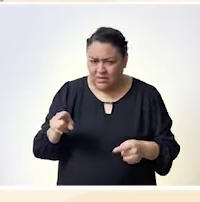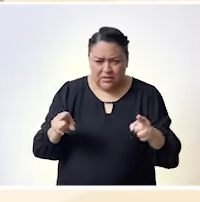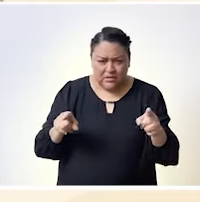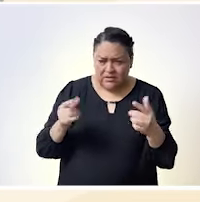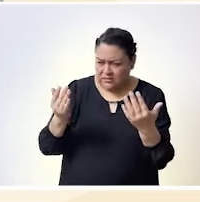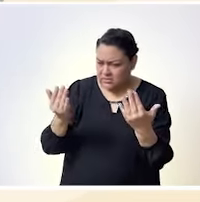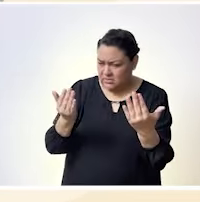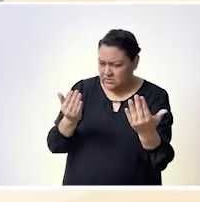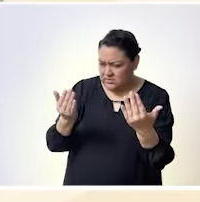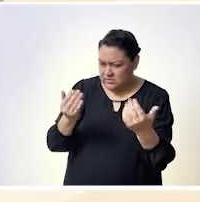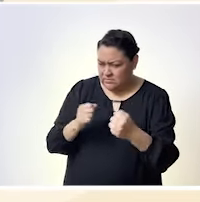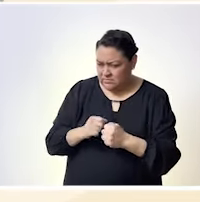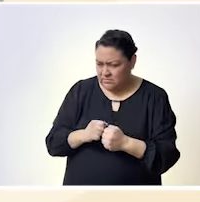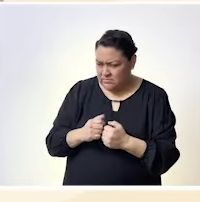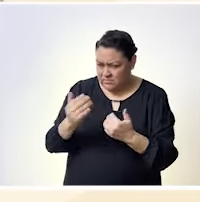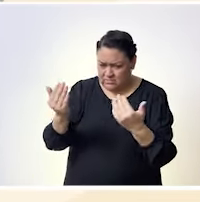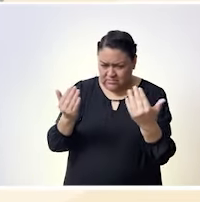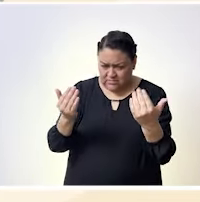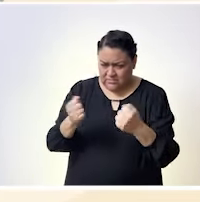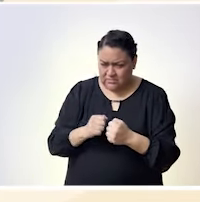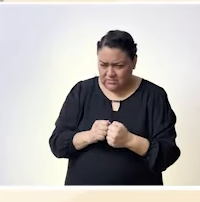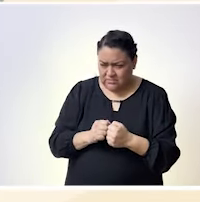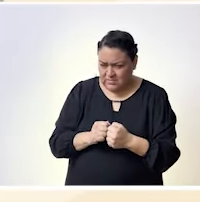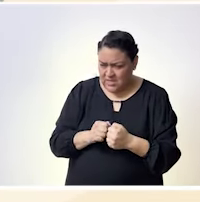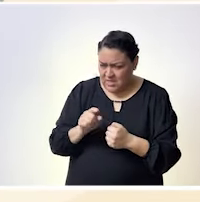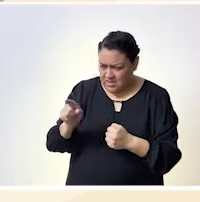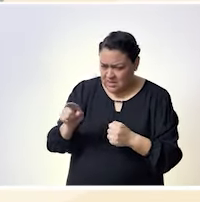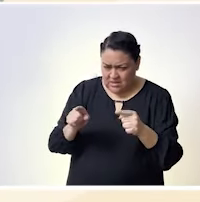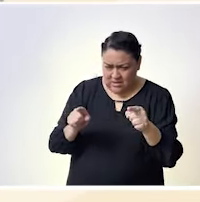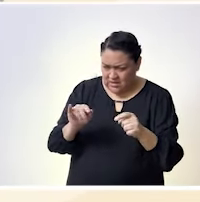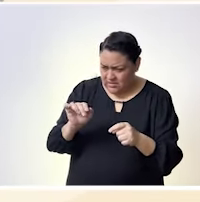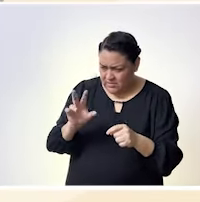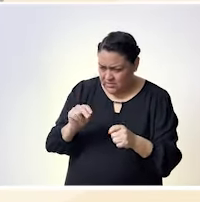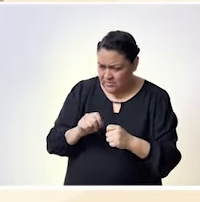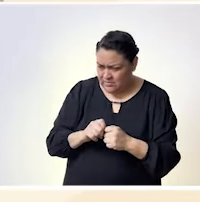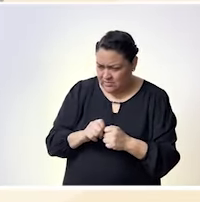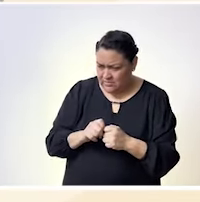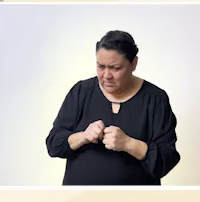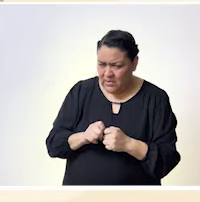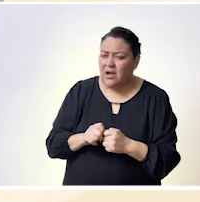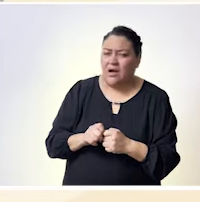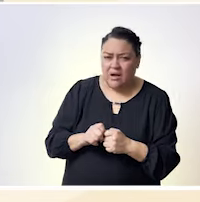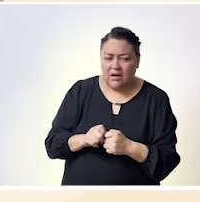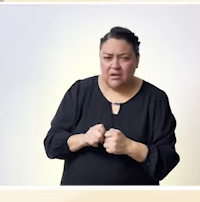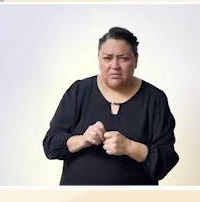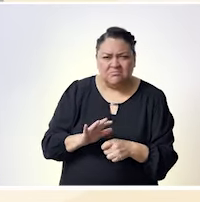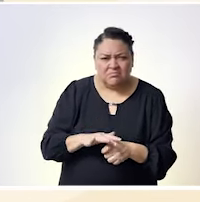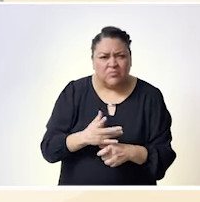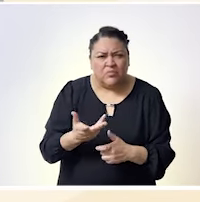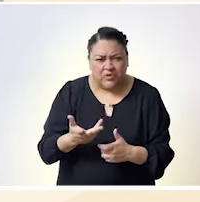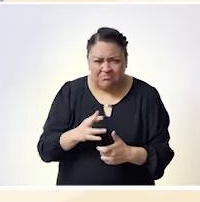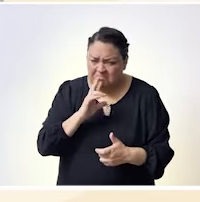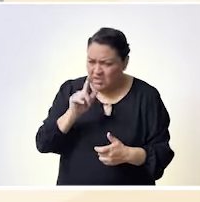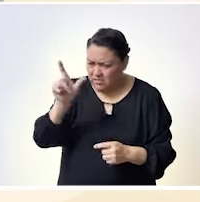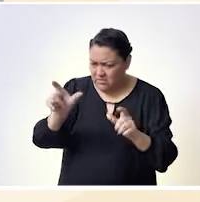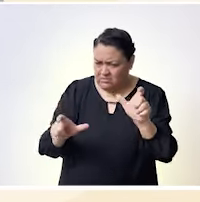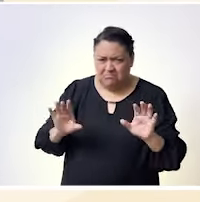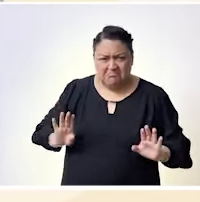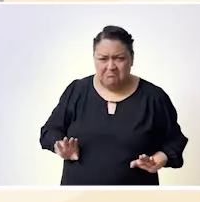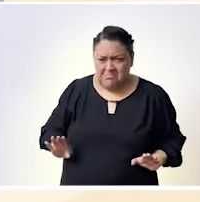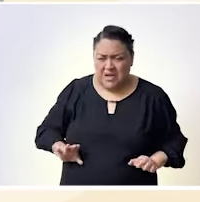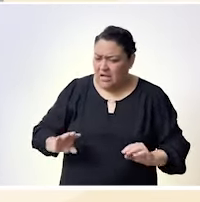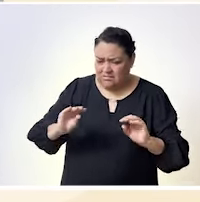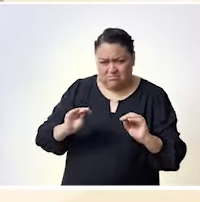simplemente te mandan al ruedo y ahí finaliza tu vida ¿no? si en algún momento